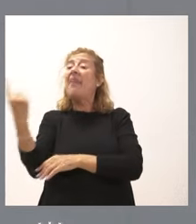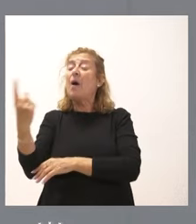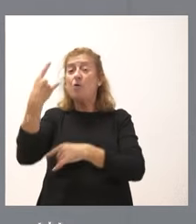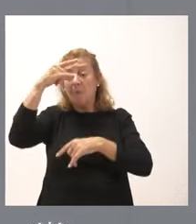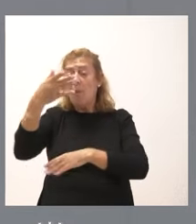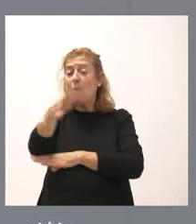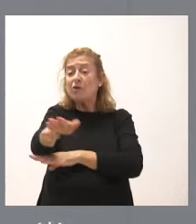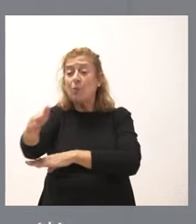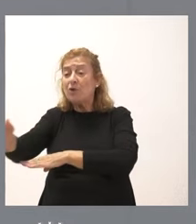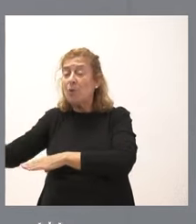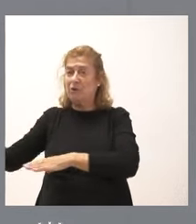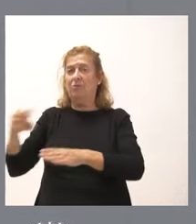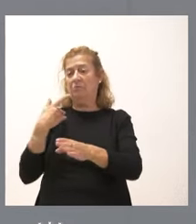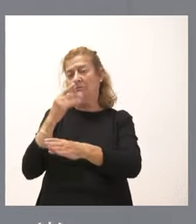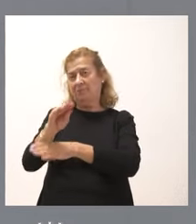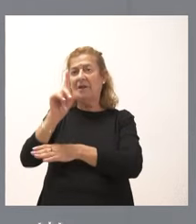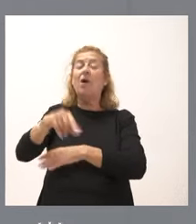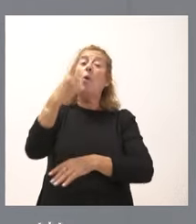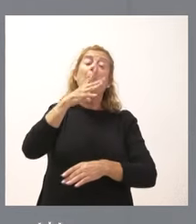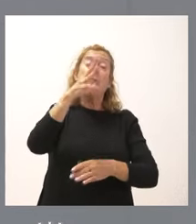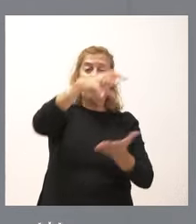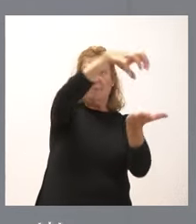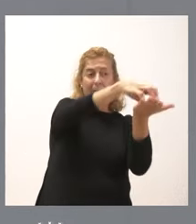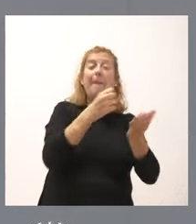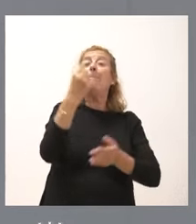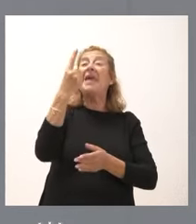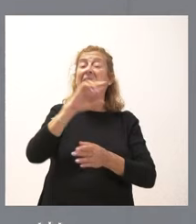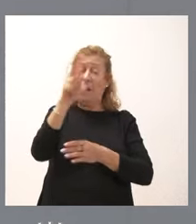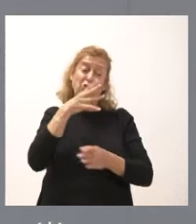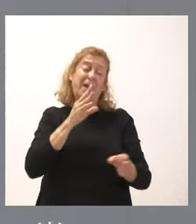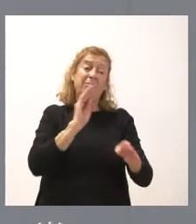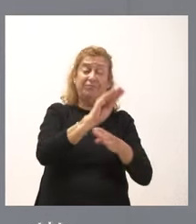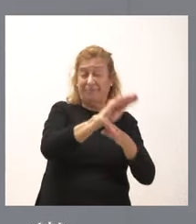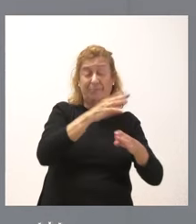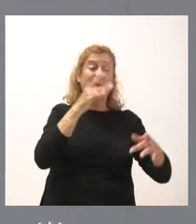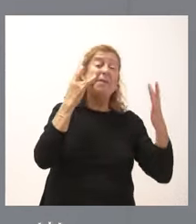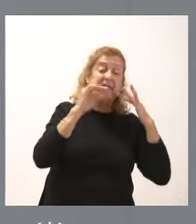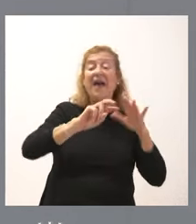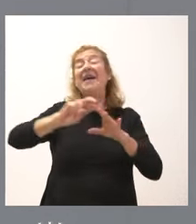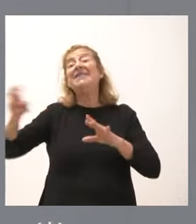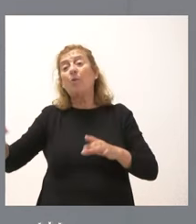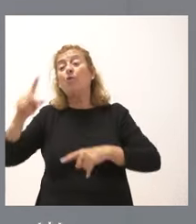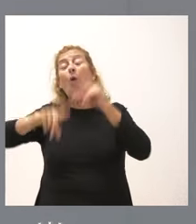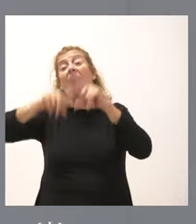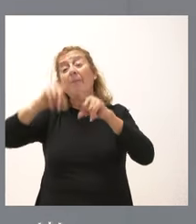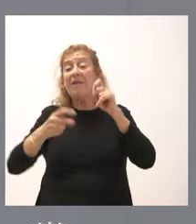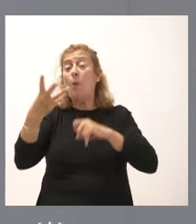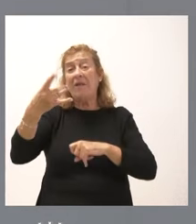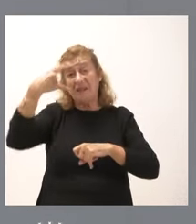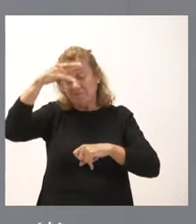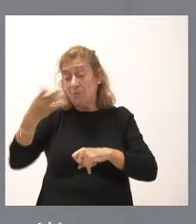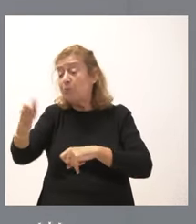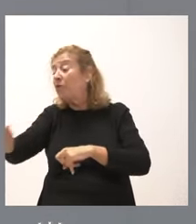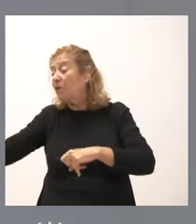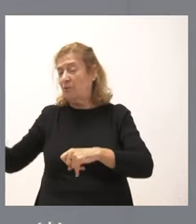una primera línea por explotación afectada de hasta mil euros y una segunda línea en función del número de reses muertas, que como media